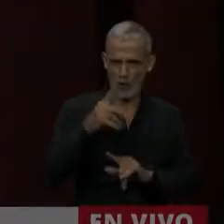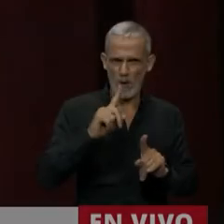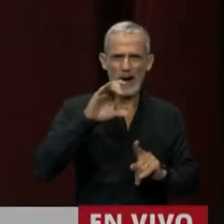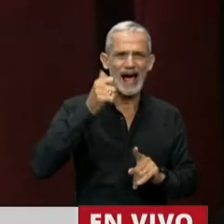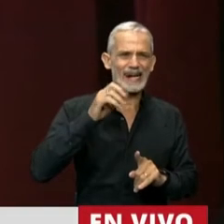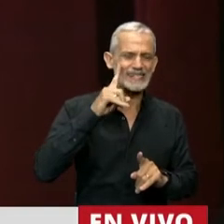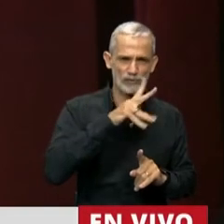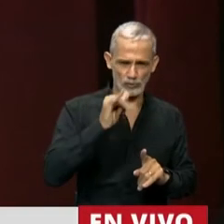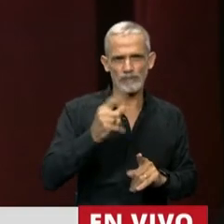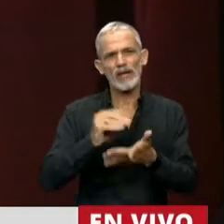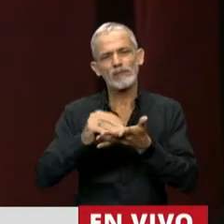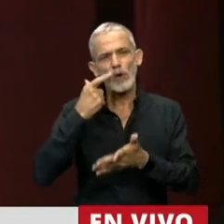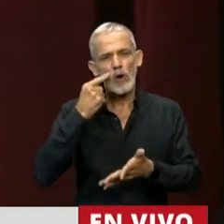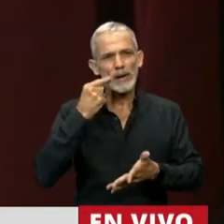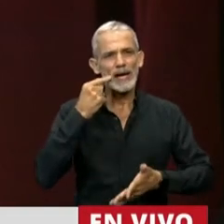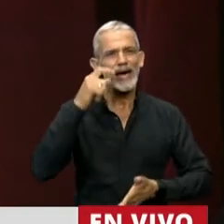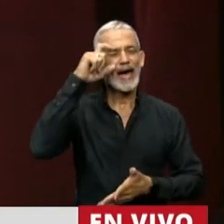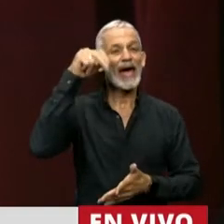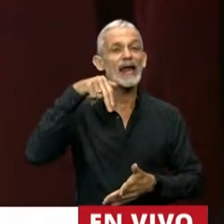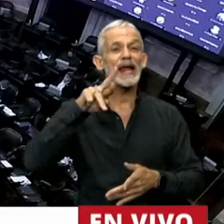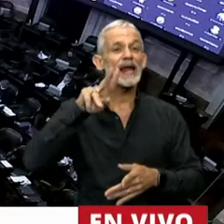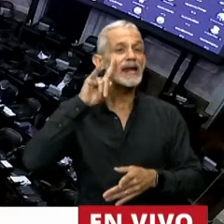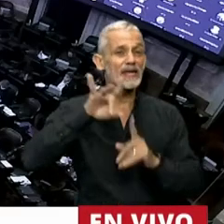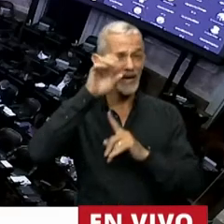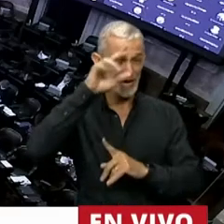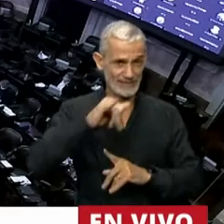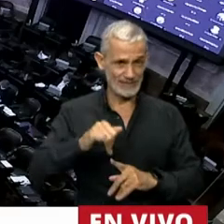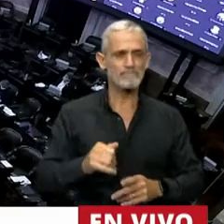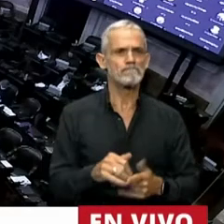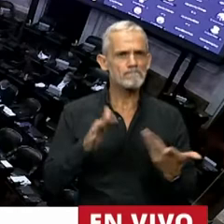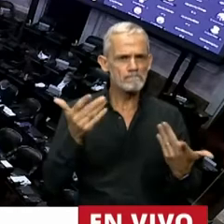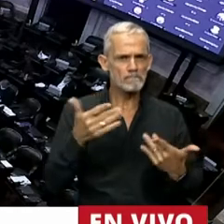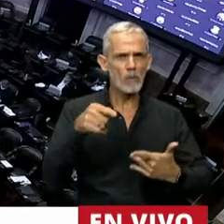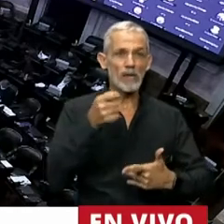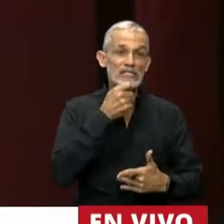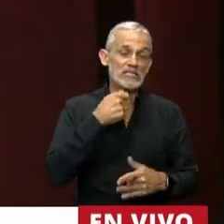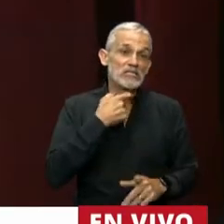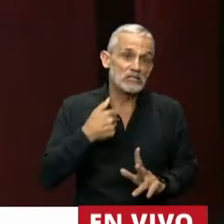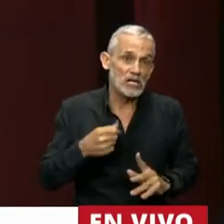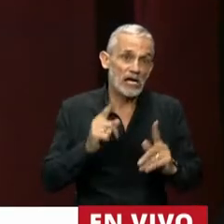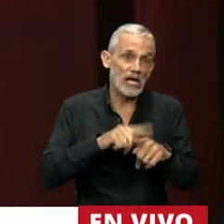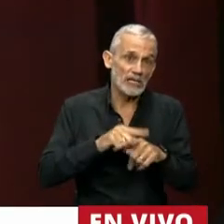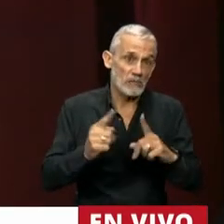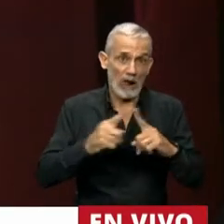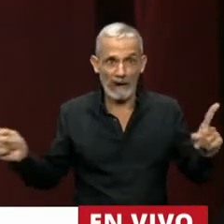...tiene la palabra el diputado Jorge Enríquez. Puede utilizar si quiere el tiempo de carrizo.